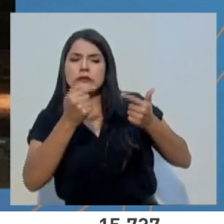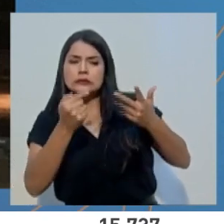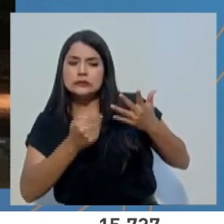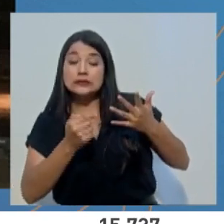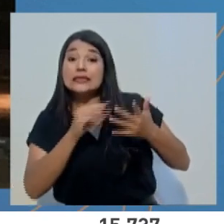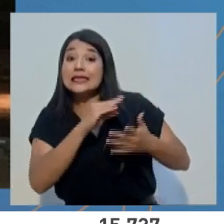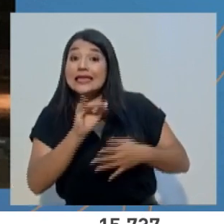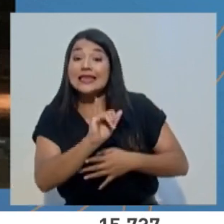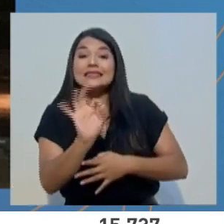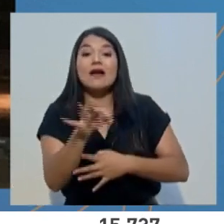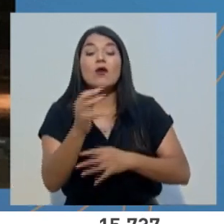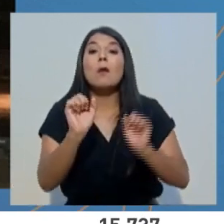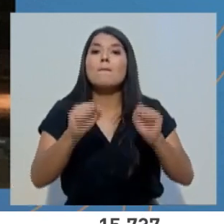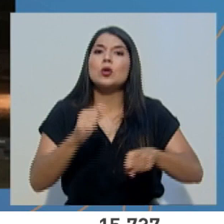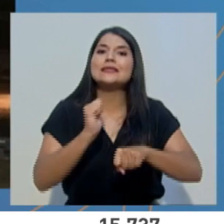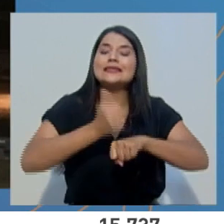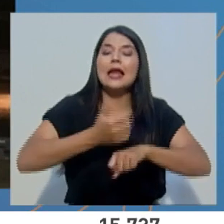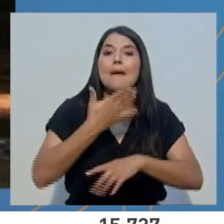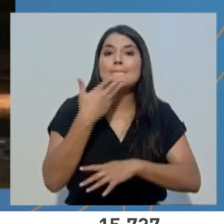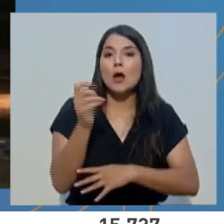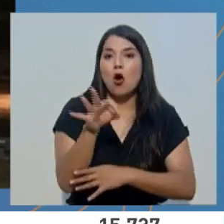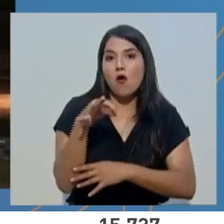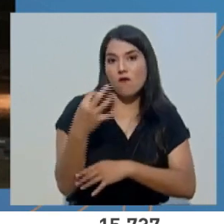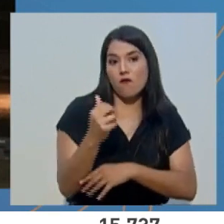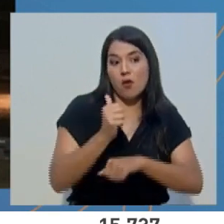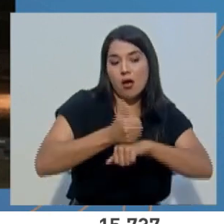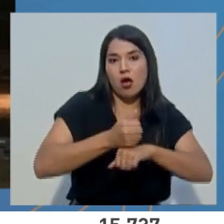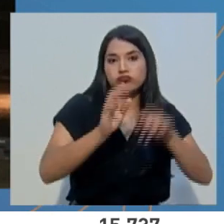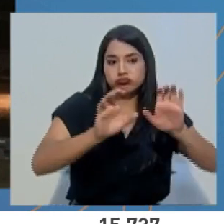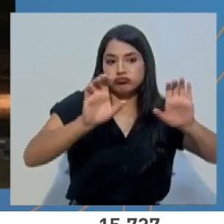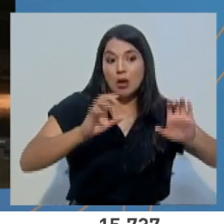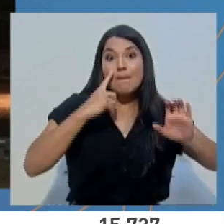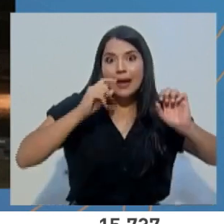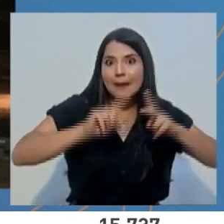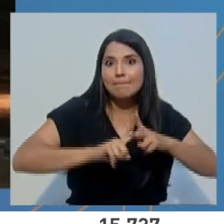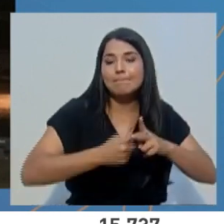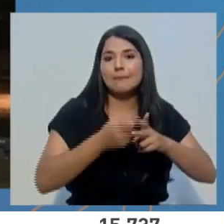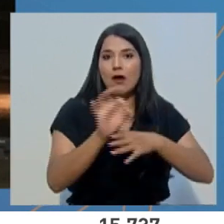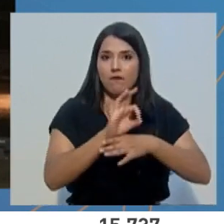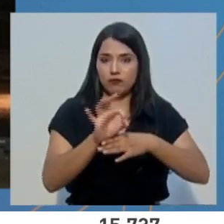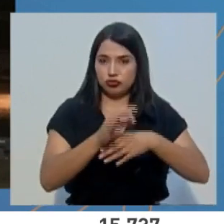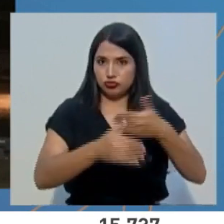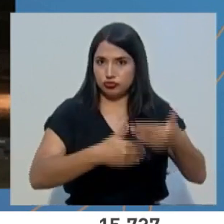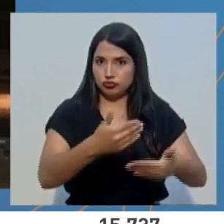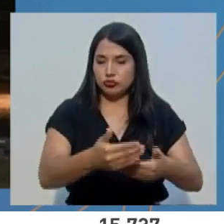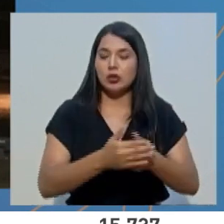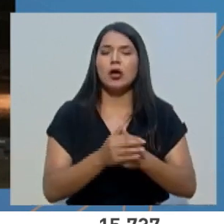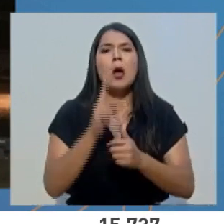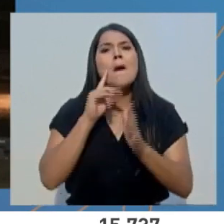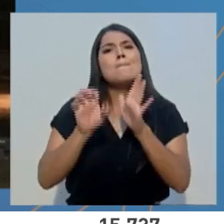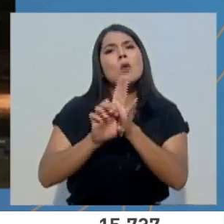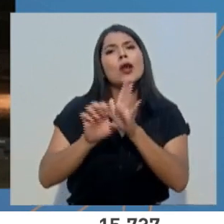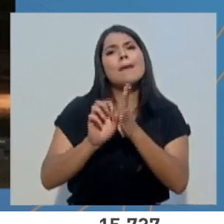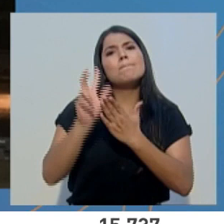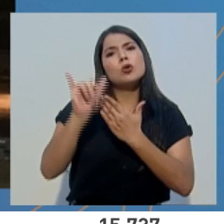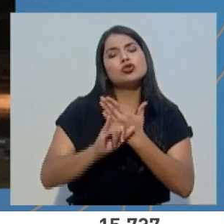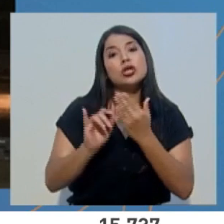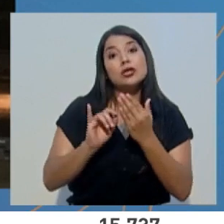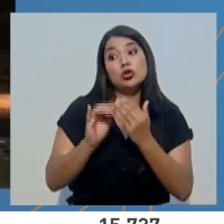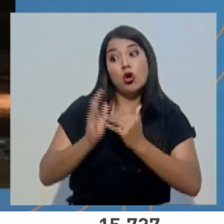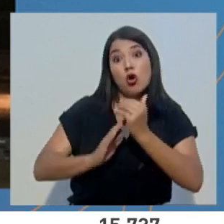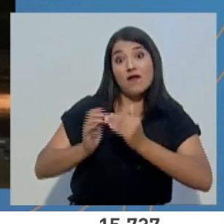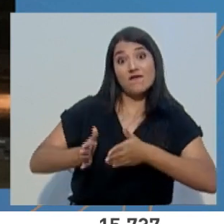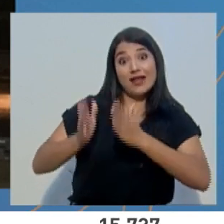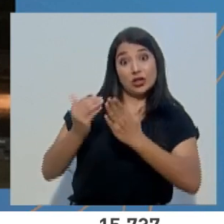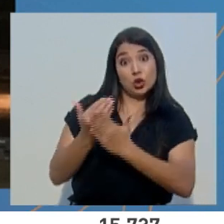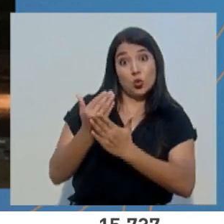poner de la forma más oportuna a estas unidades en operación. Por ejemplo, en los proyectos de infraestructura